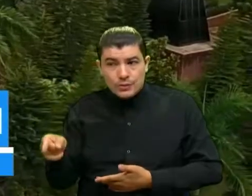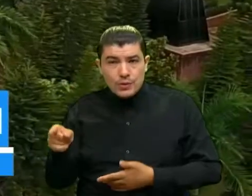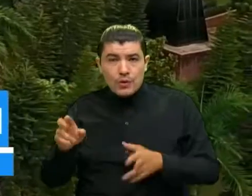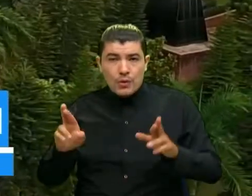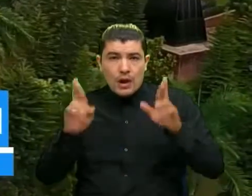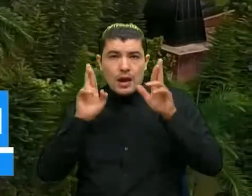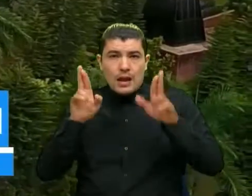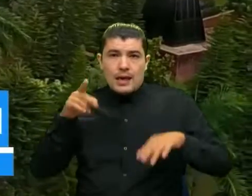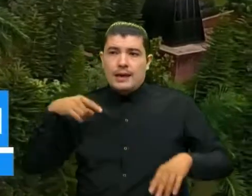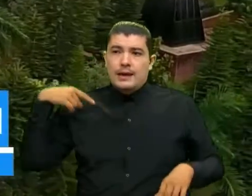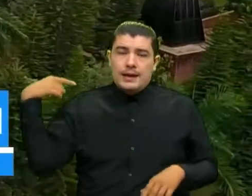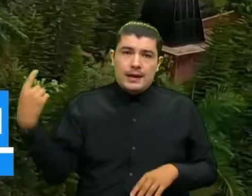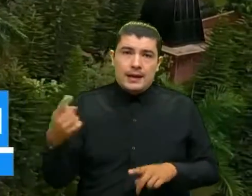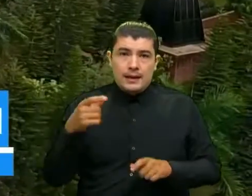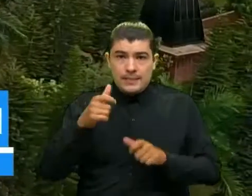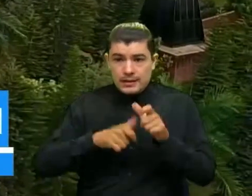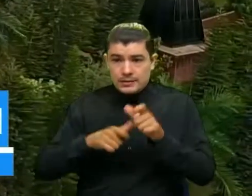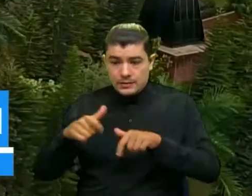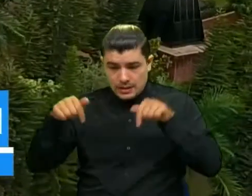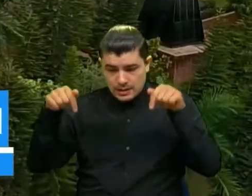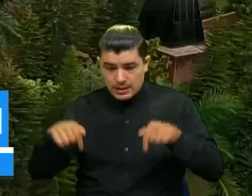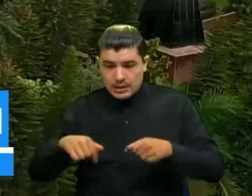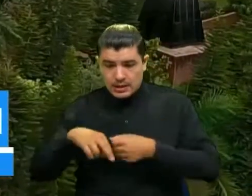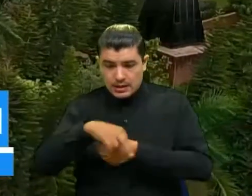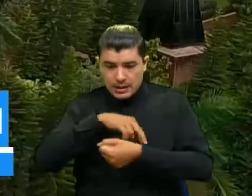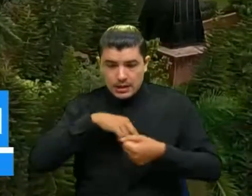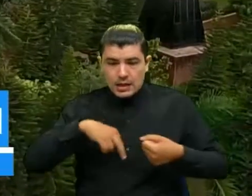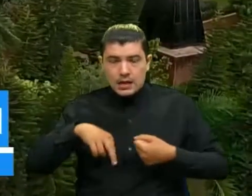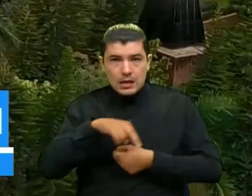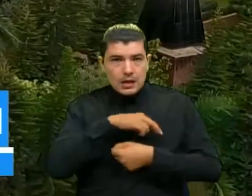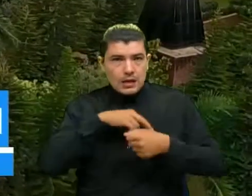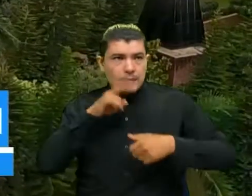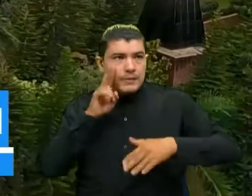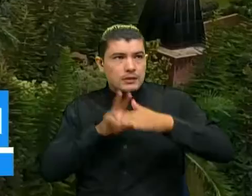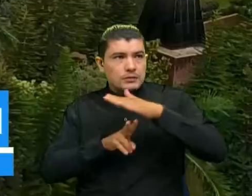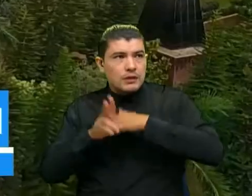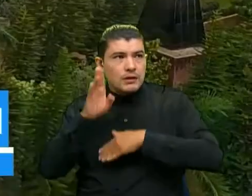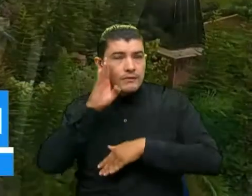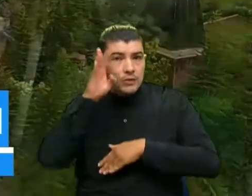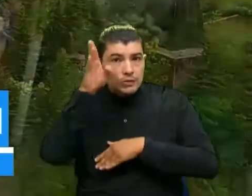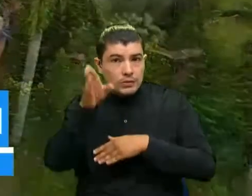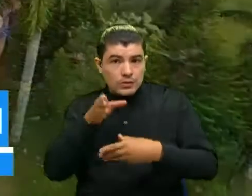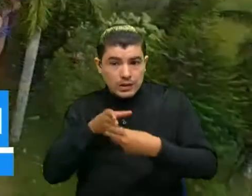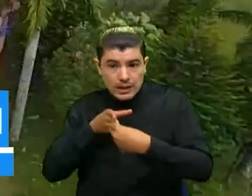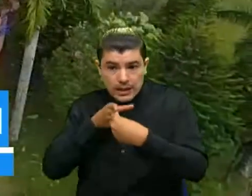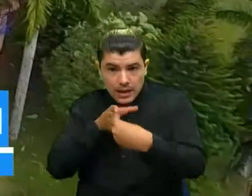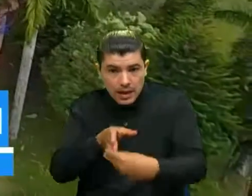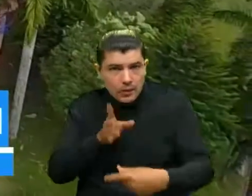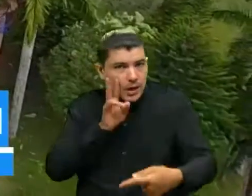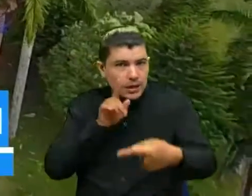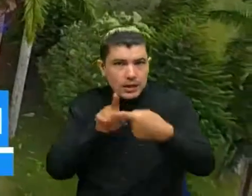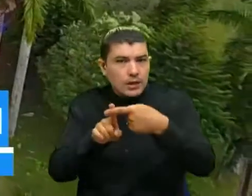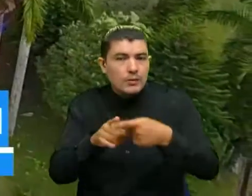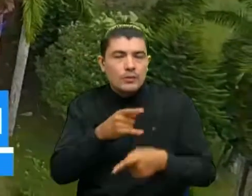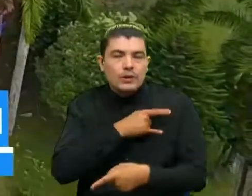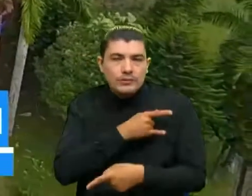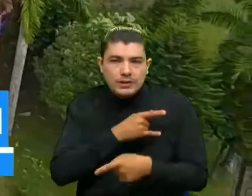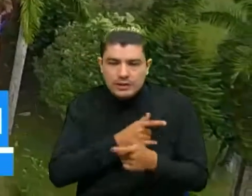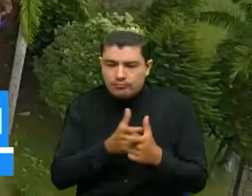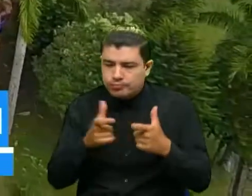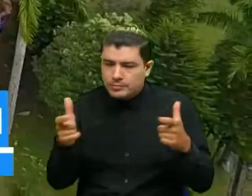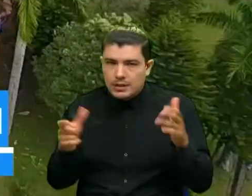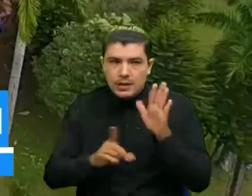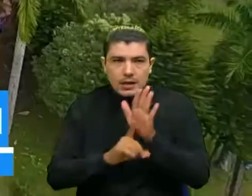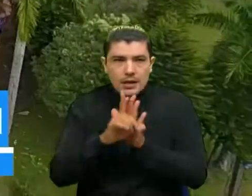todo el país para nuestra región el norte que nos guíe en el crecimiento de universidades insisto